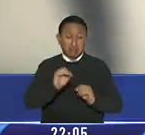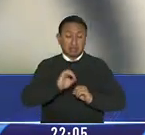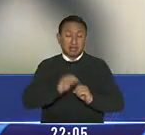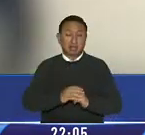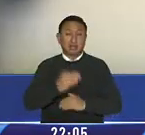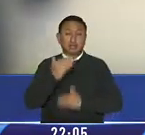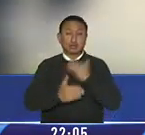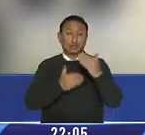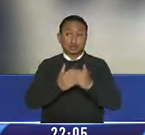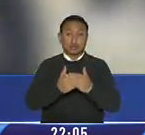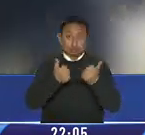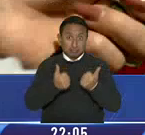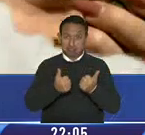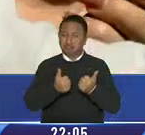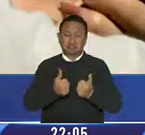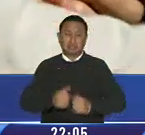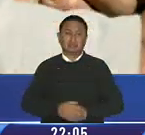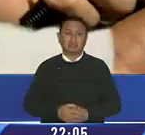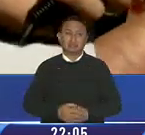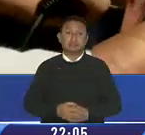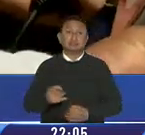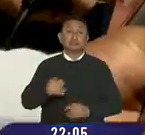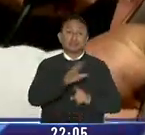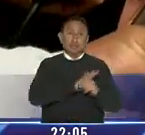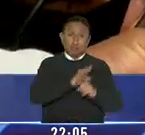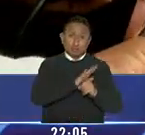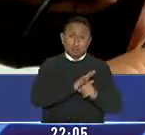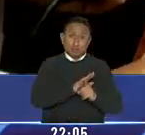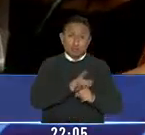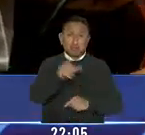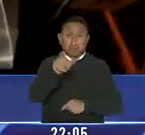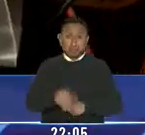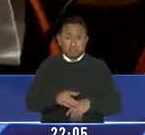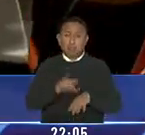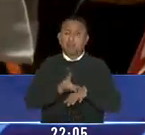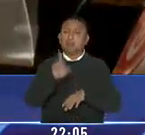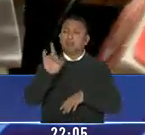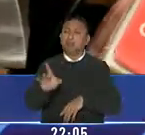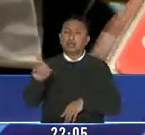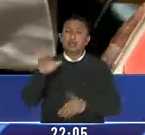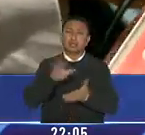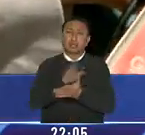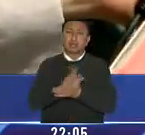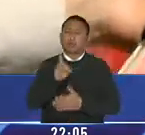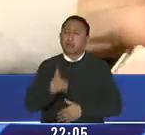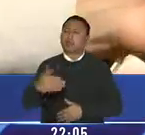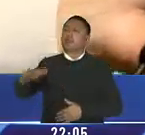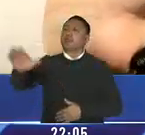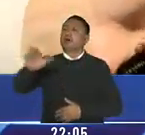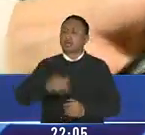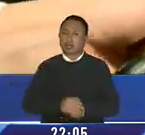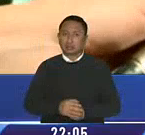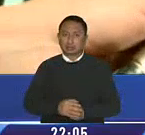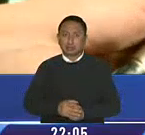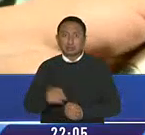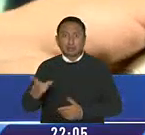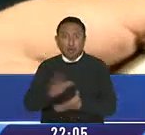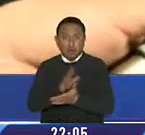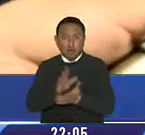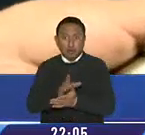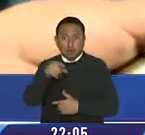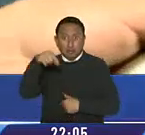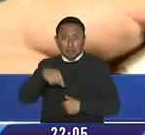los protocolos adecuados. Abusó de ella y tuvo el cinismo de dejarla en el colegio. Y el colegio tuvo que en ese momento